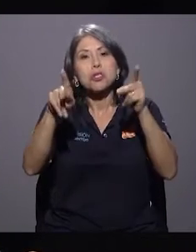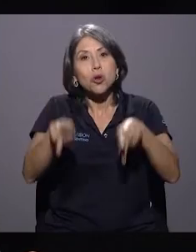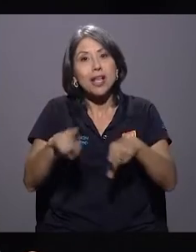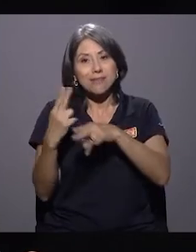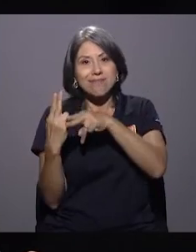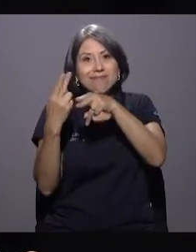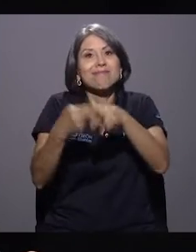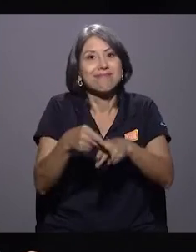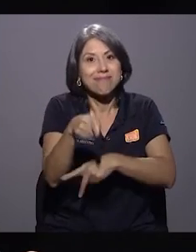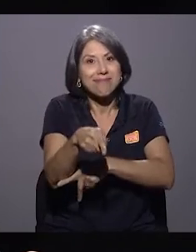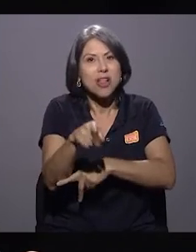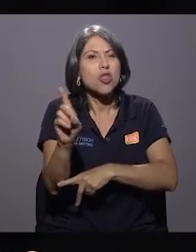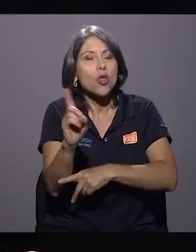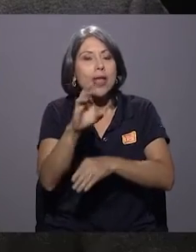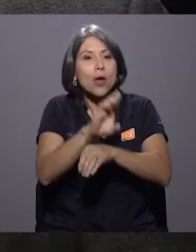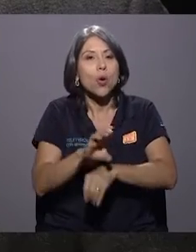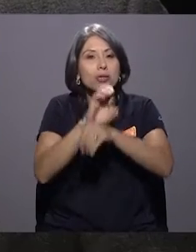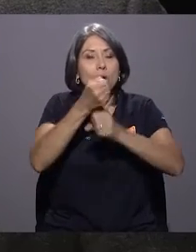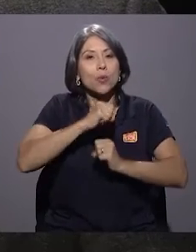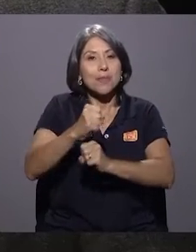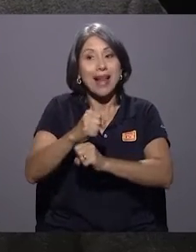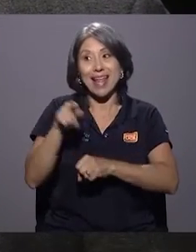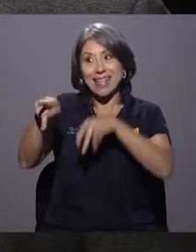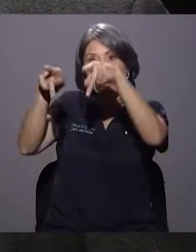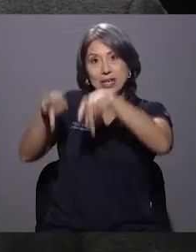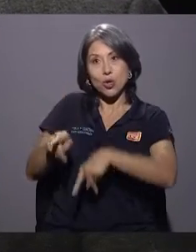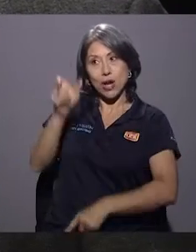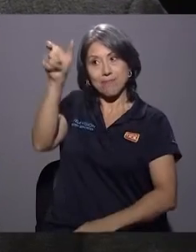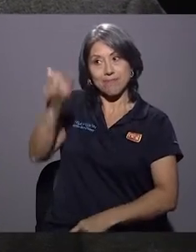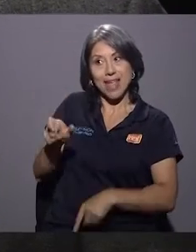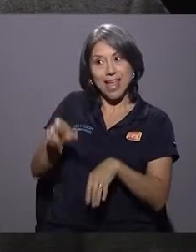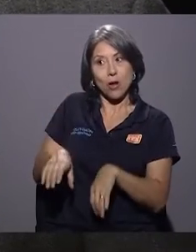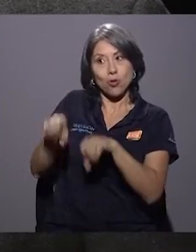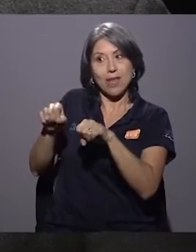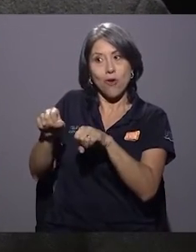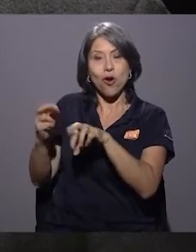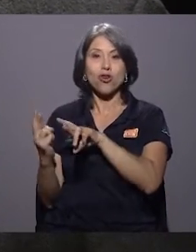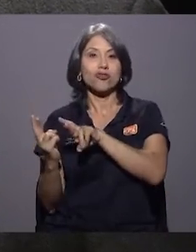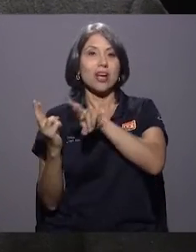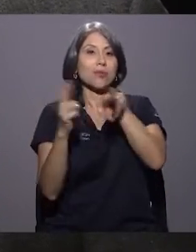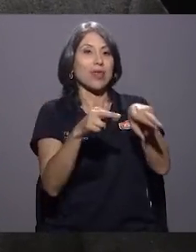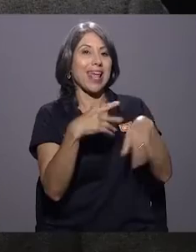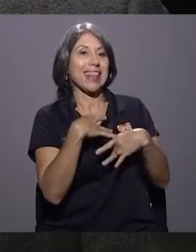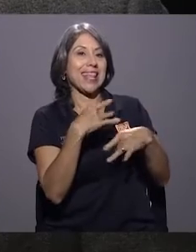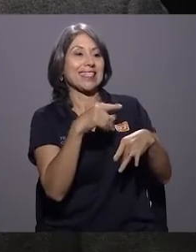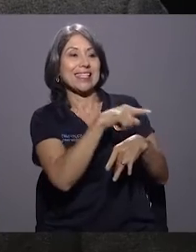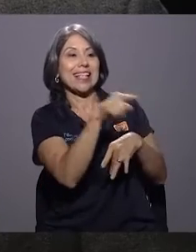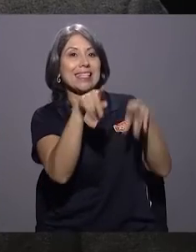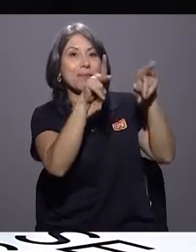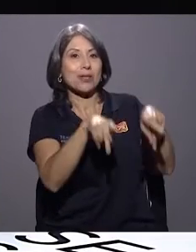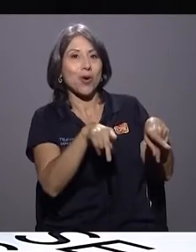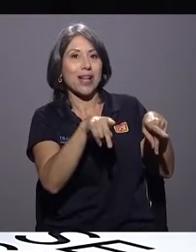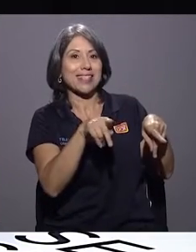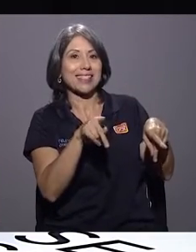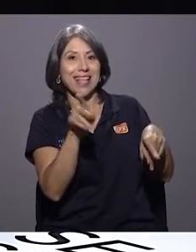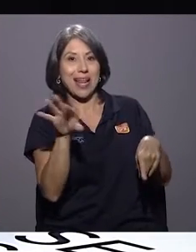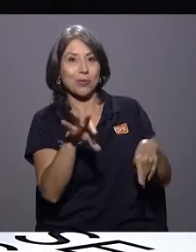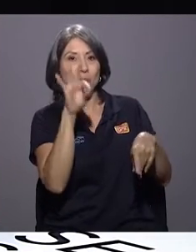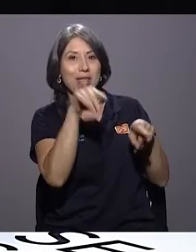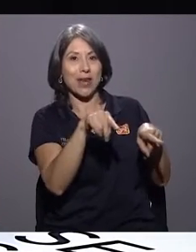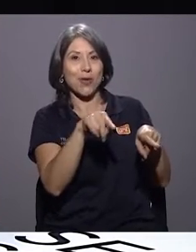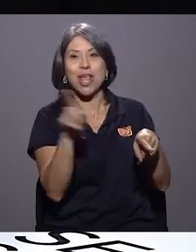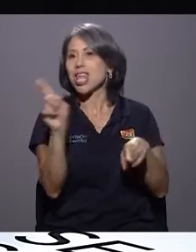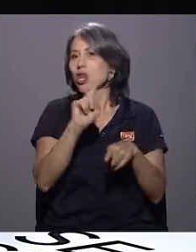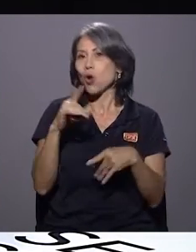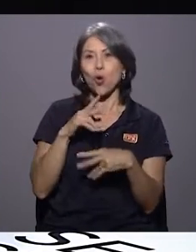Entonces, esa persona, ese ejecutivo, respondía más a los intereses de quienes lo nombraron que del pueblo. Voy a hacer un salto, don Juan, porque eso que usted plantea es muy